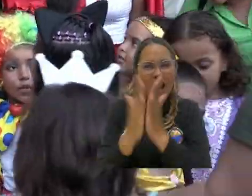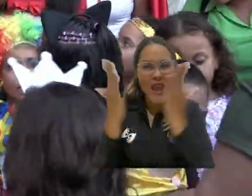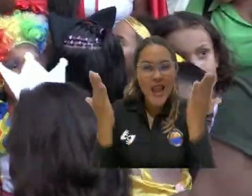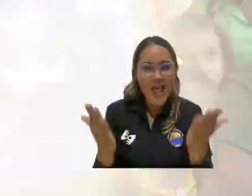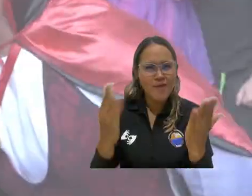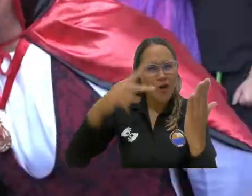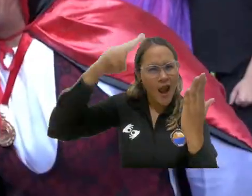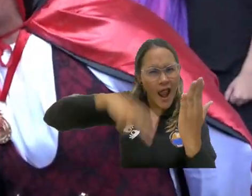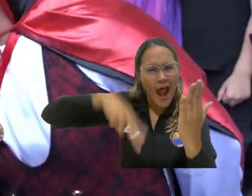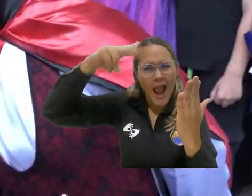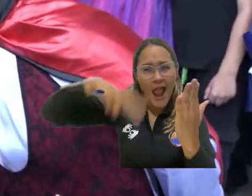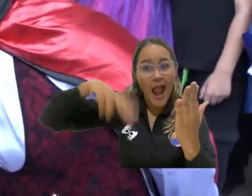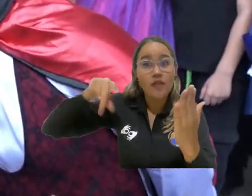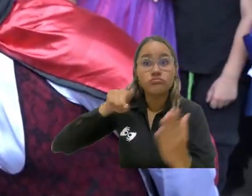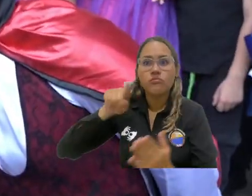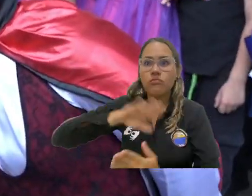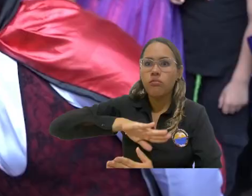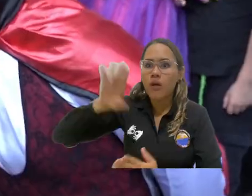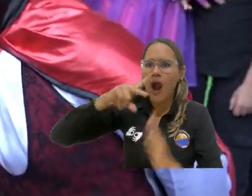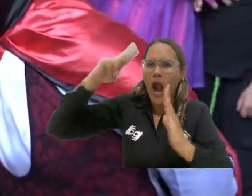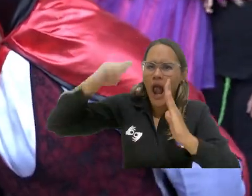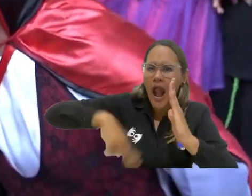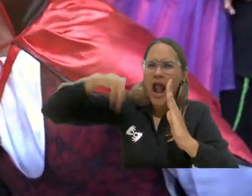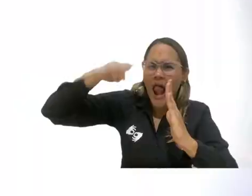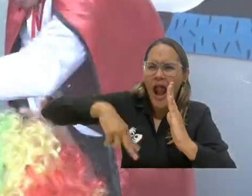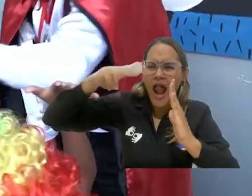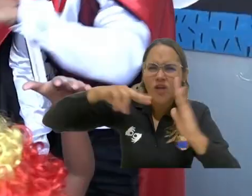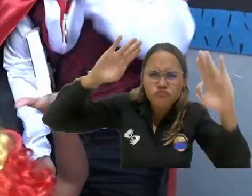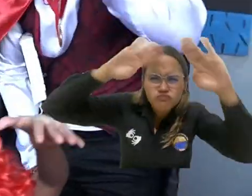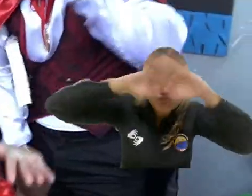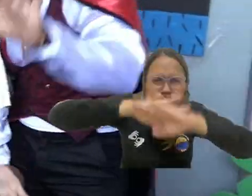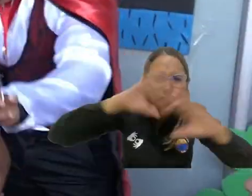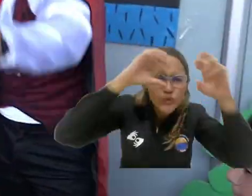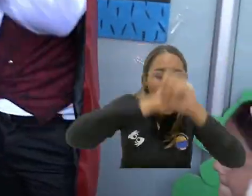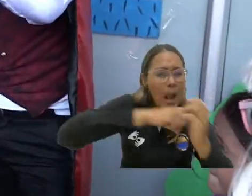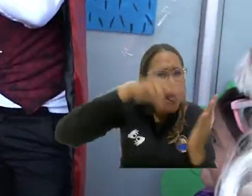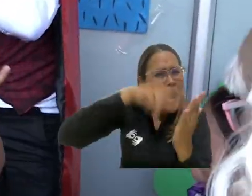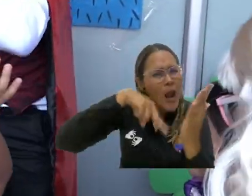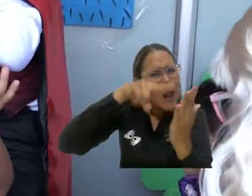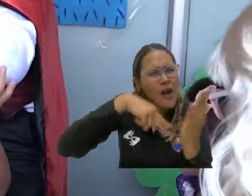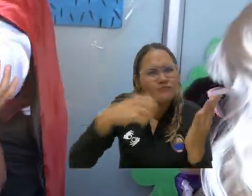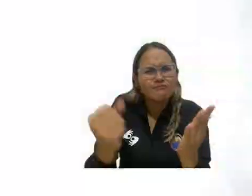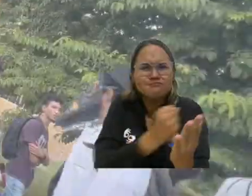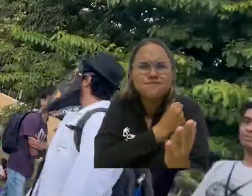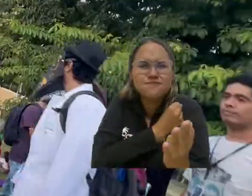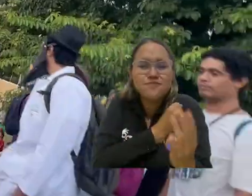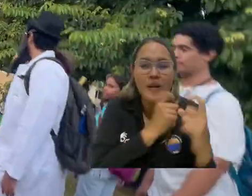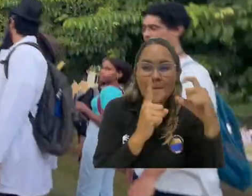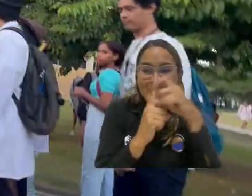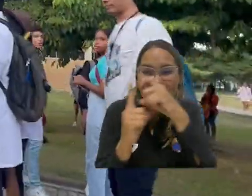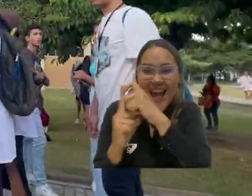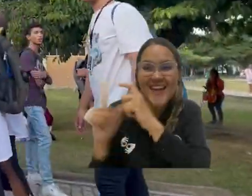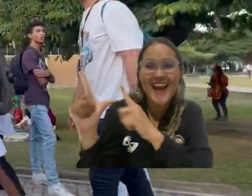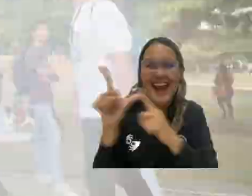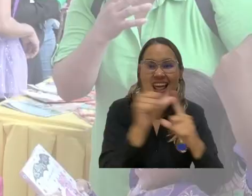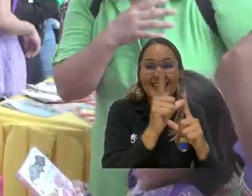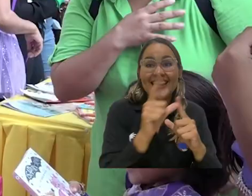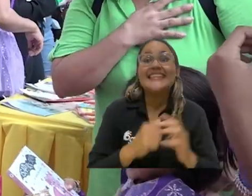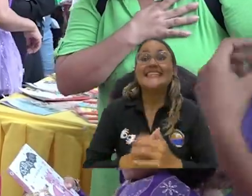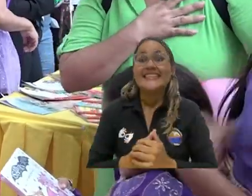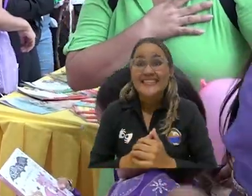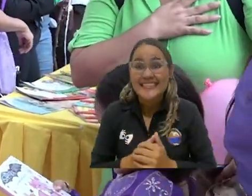libros. Y de tanto leer y hurgar en los rincones más ocultos se hizo adicto a las palabras, a las letras.